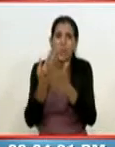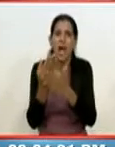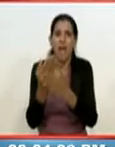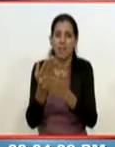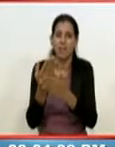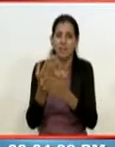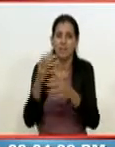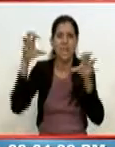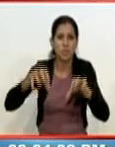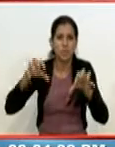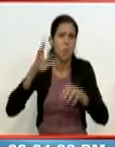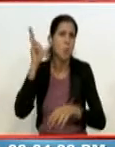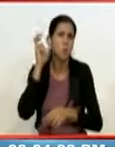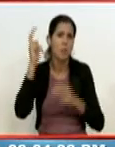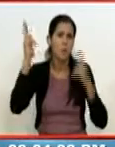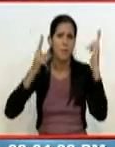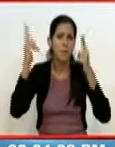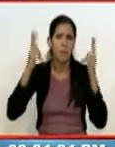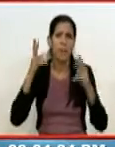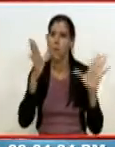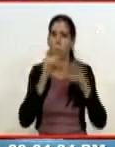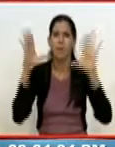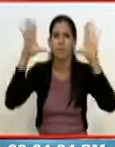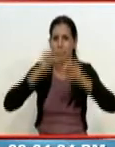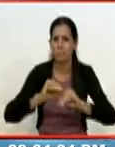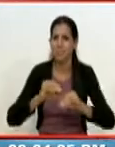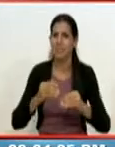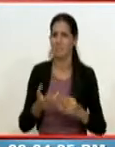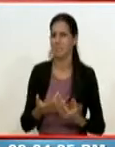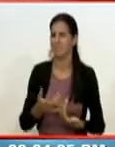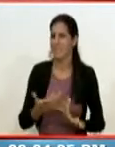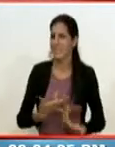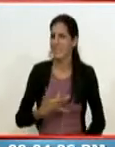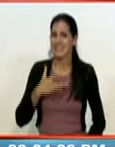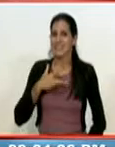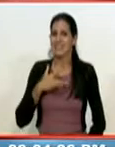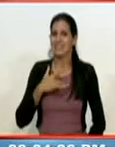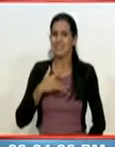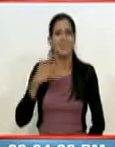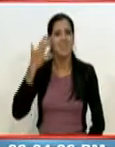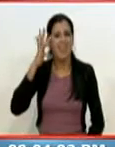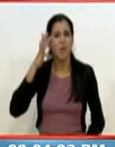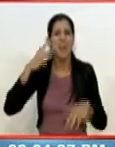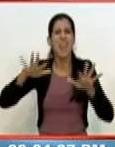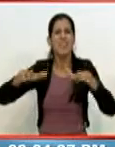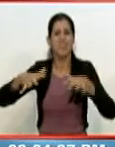lloviendo, tiroteo, sin luz. No, este amigo, es verdad que yo creo que son los nervios.